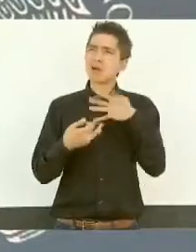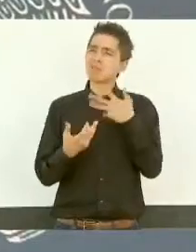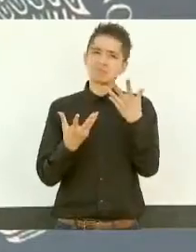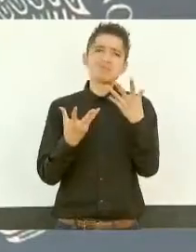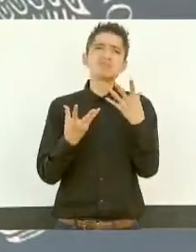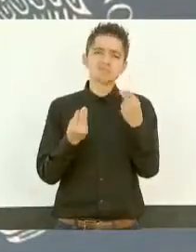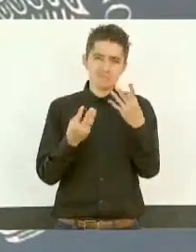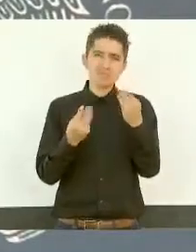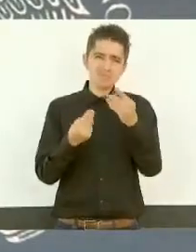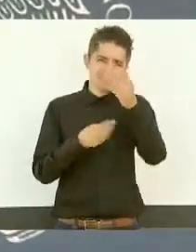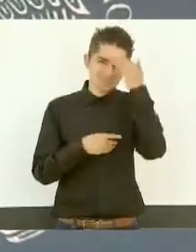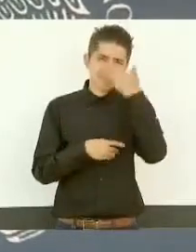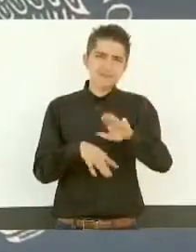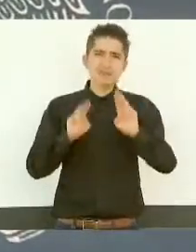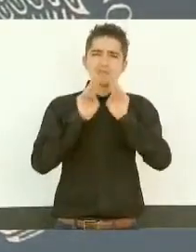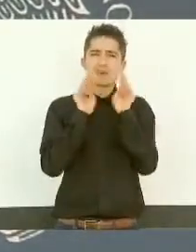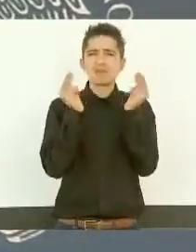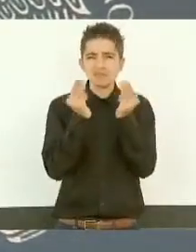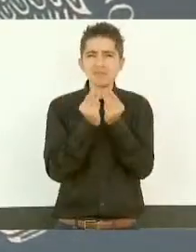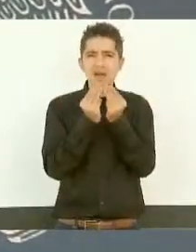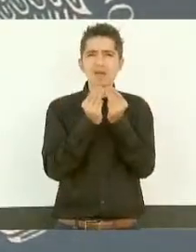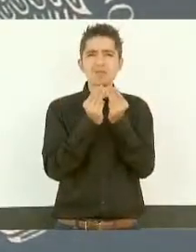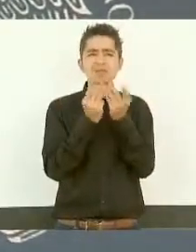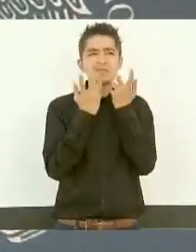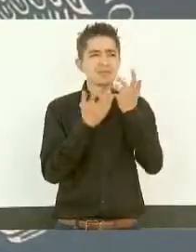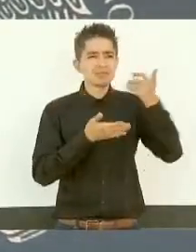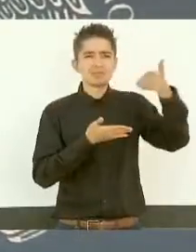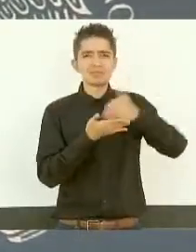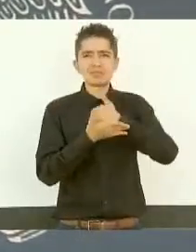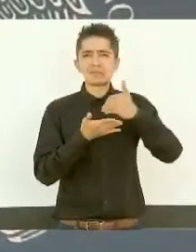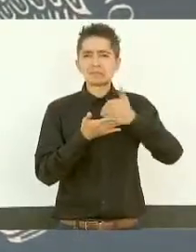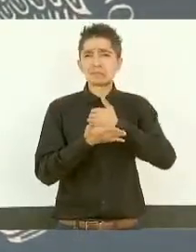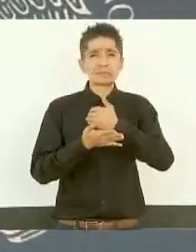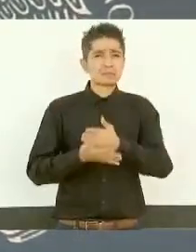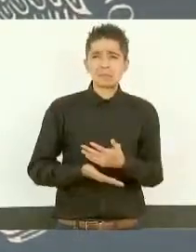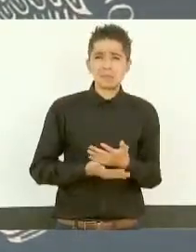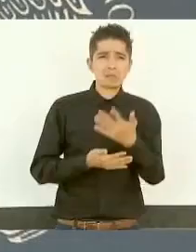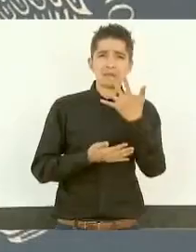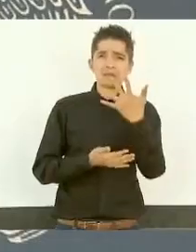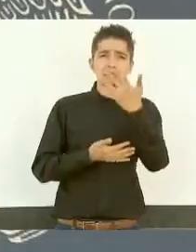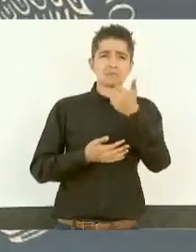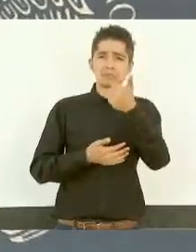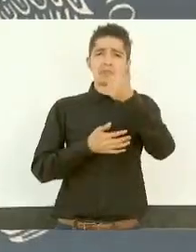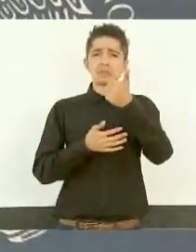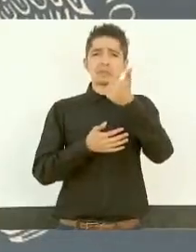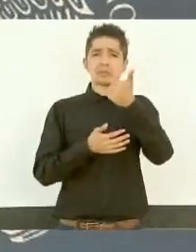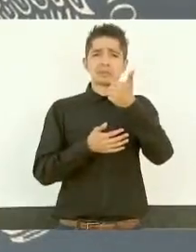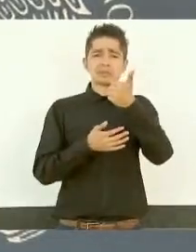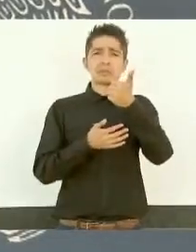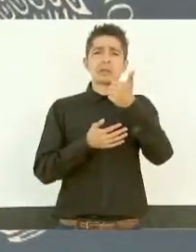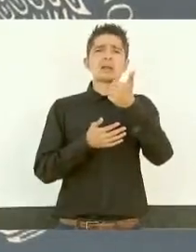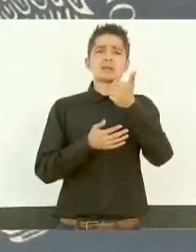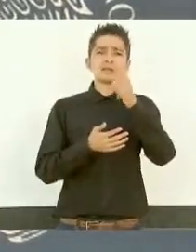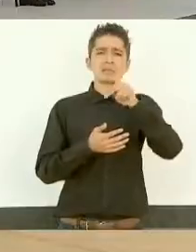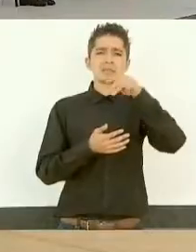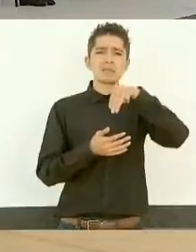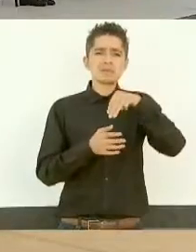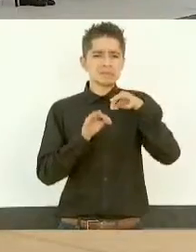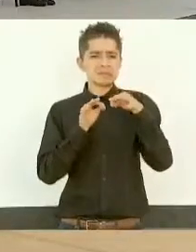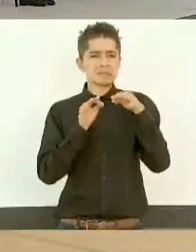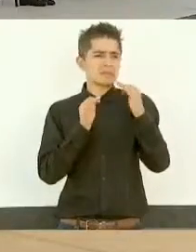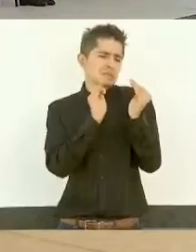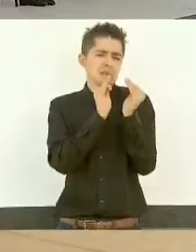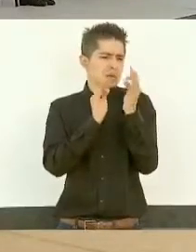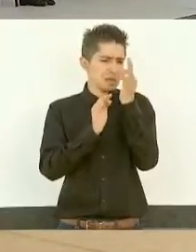carácter delincuencial por estar a escasos cinco o seis kilómetros de la frontera con el hermano Estado de